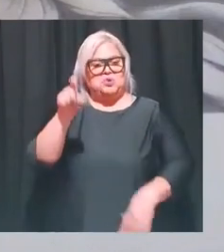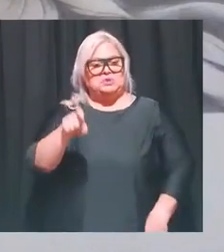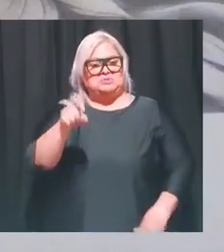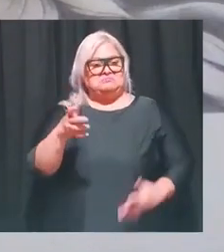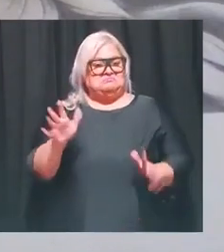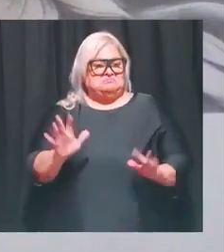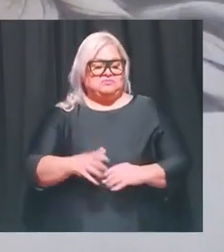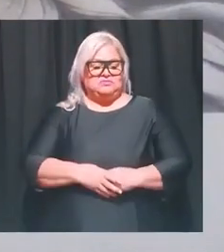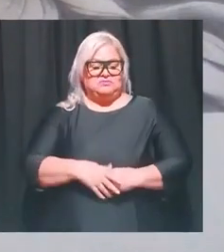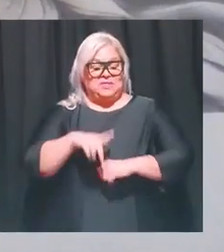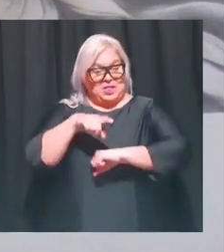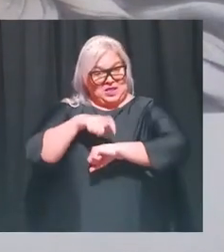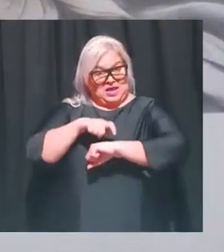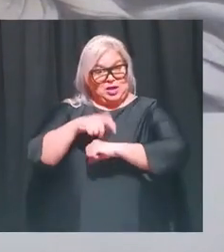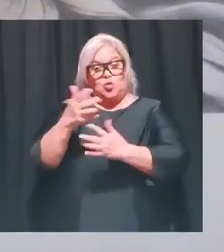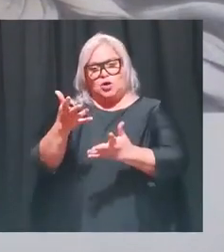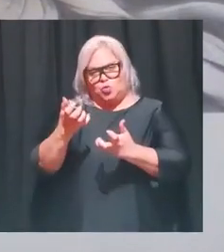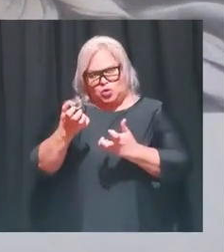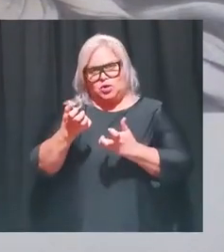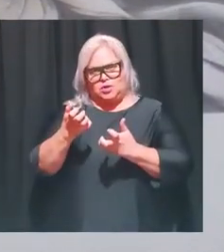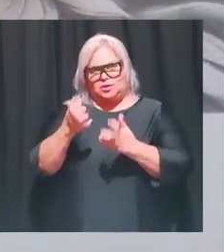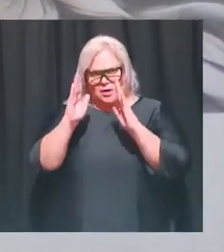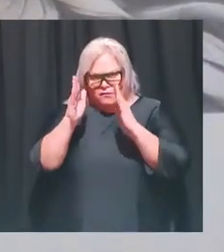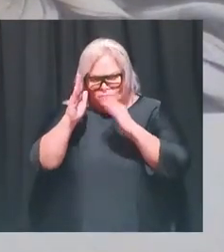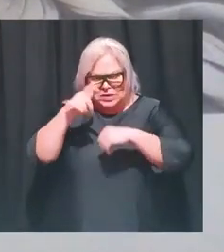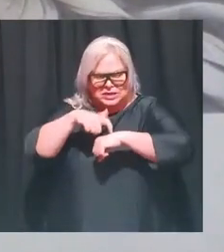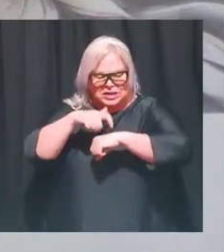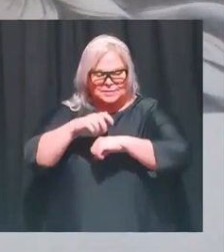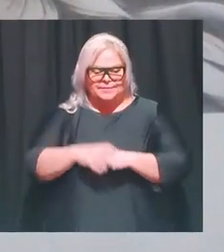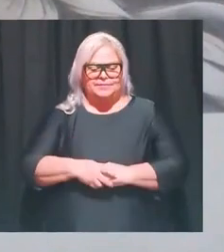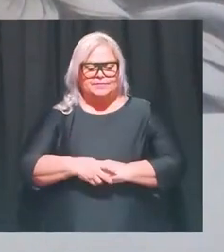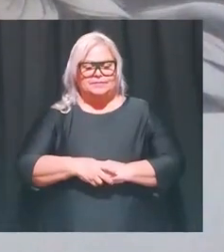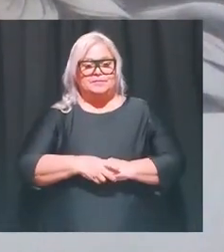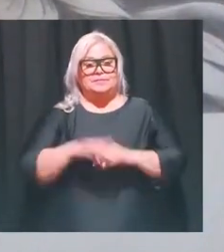y tiempo el tiempo que ustedes le quieran dedicar aquí hay otro